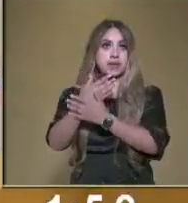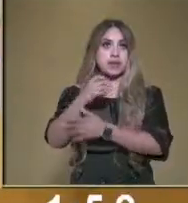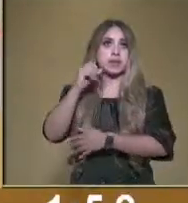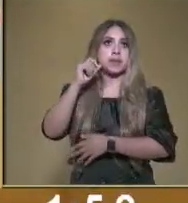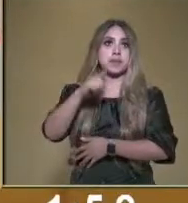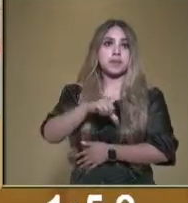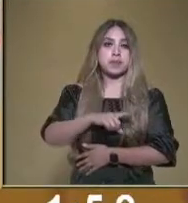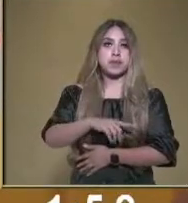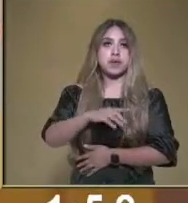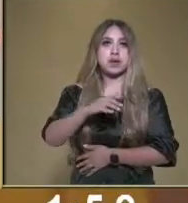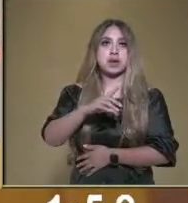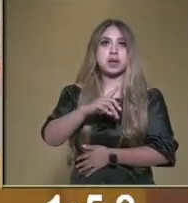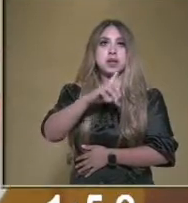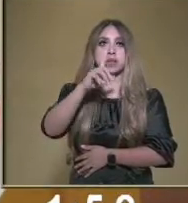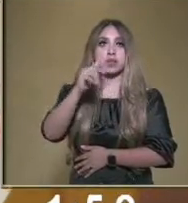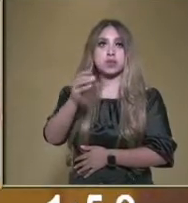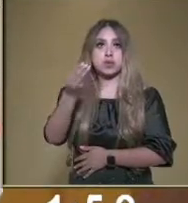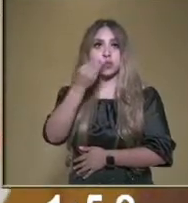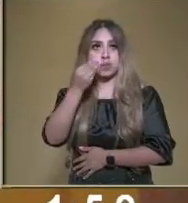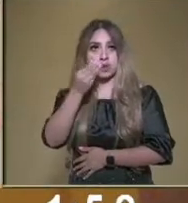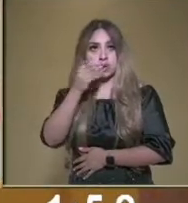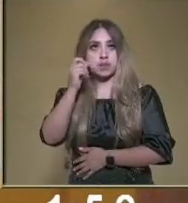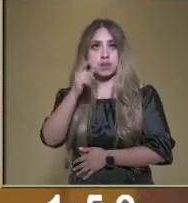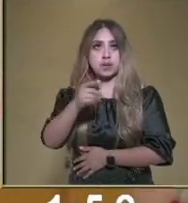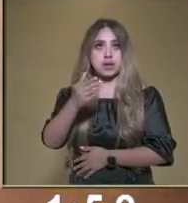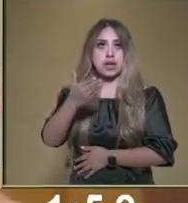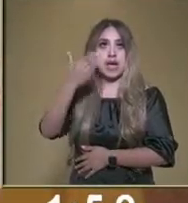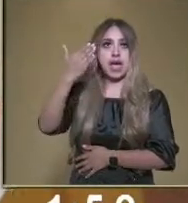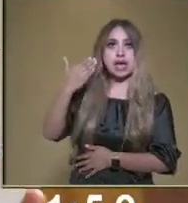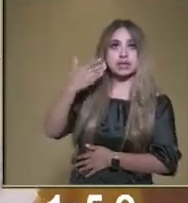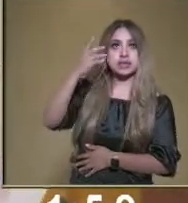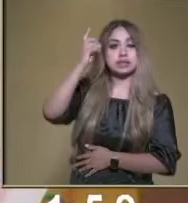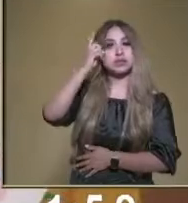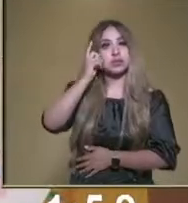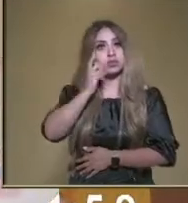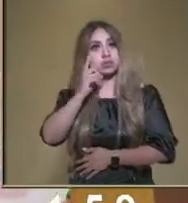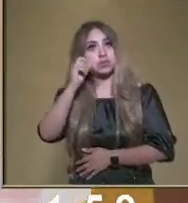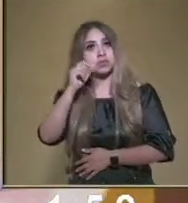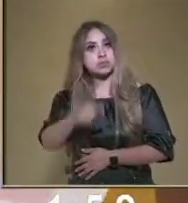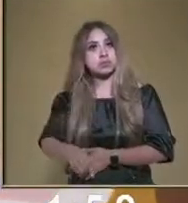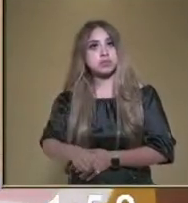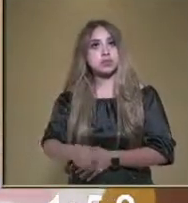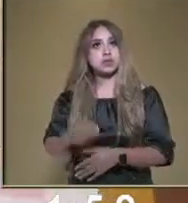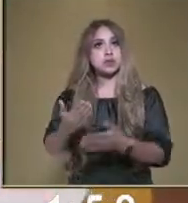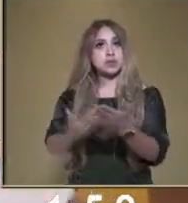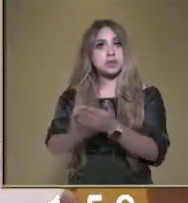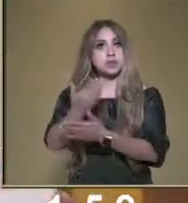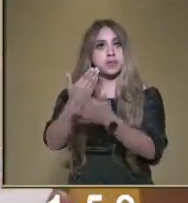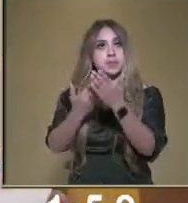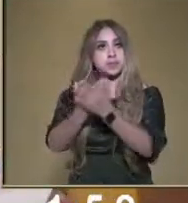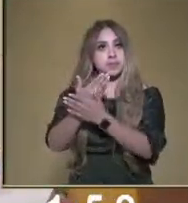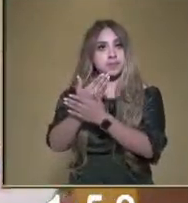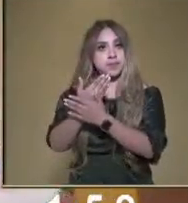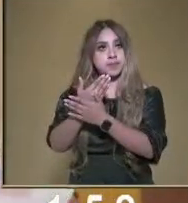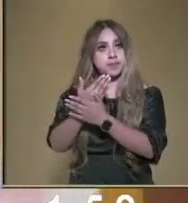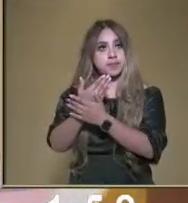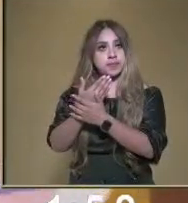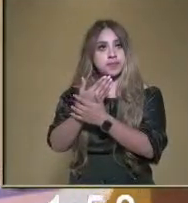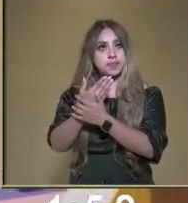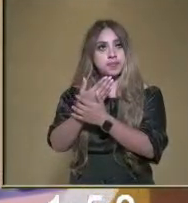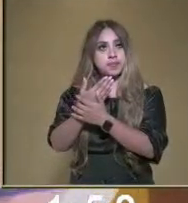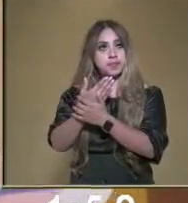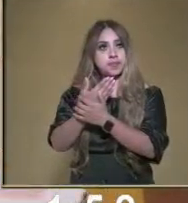lavar y antes de dormir. O sea, que aquí nos faltan dos más. Fue en la mañana. ¿Y nos falta?